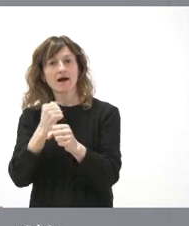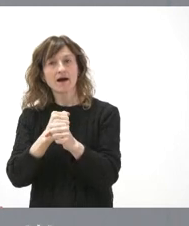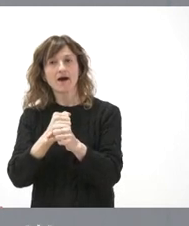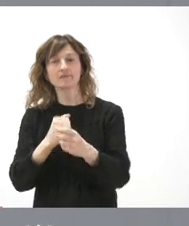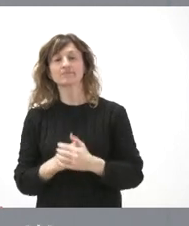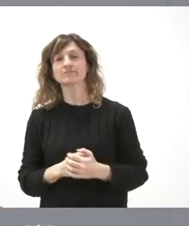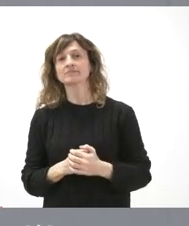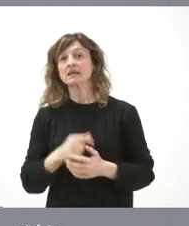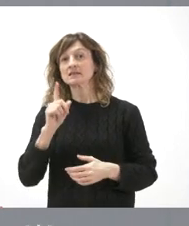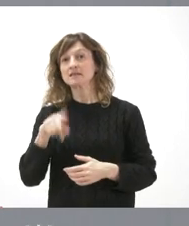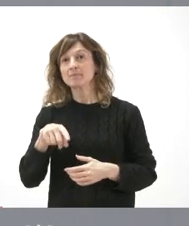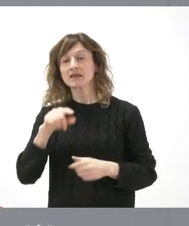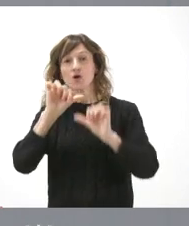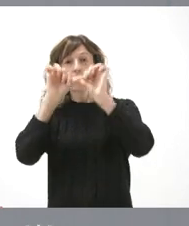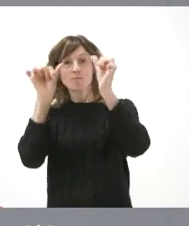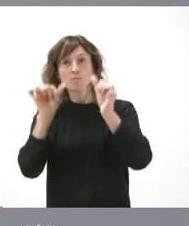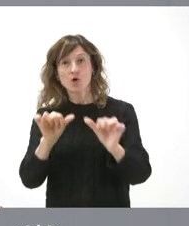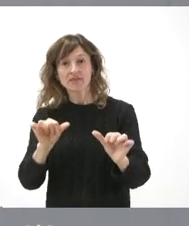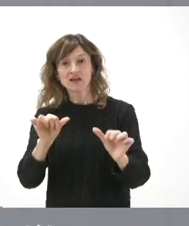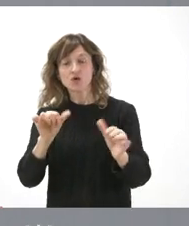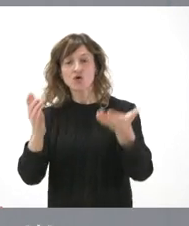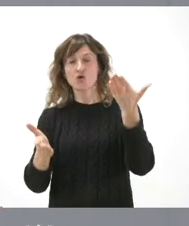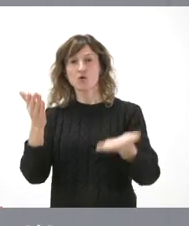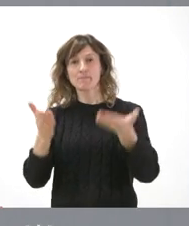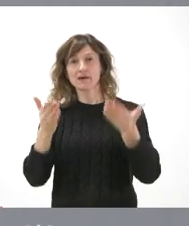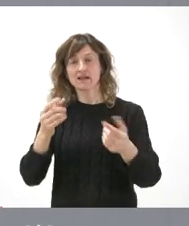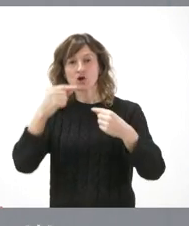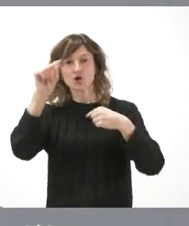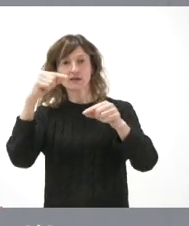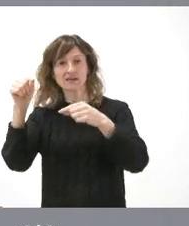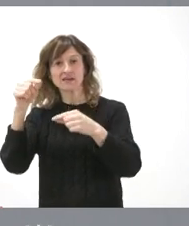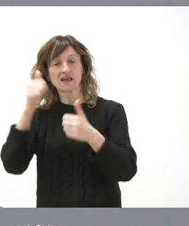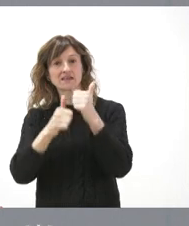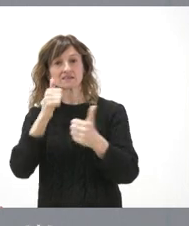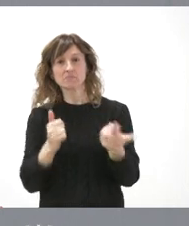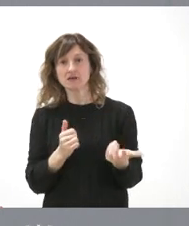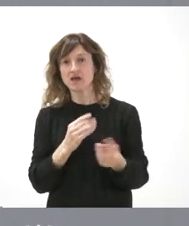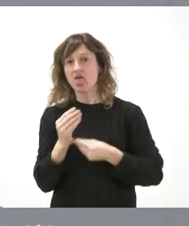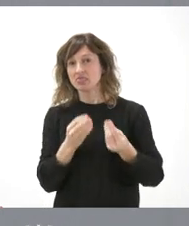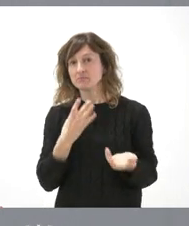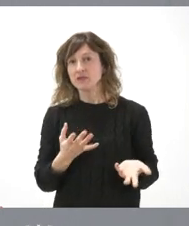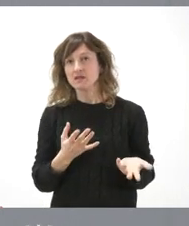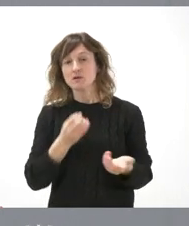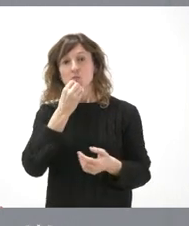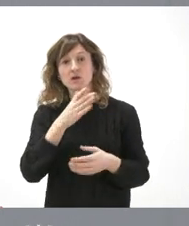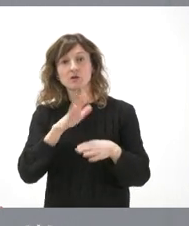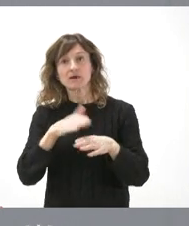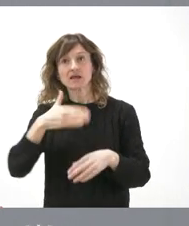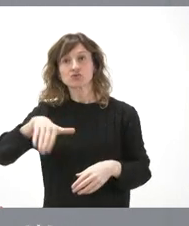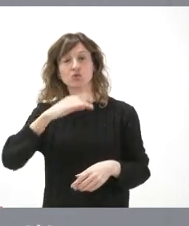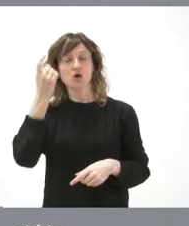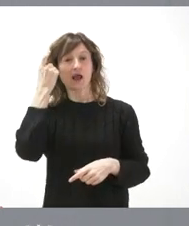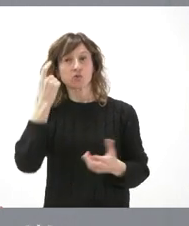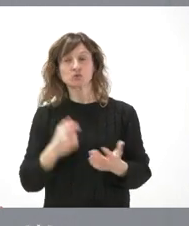podemos trabajar para que haya un modelo comparativo de corregir estos exámenes, ¿por qué no lo vamos a hacer? Si esto es bueno para los alumnos,